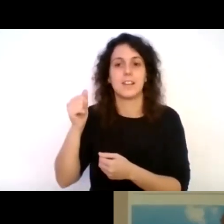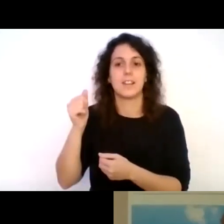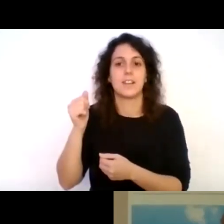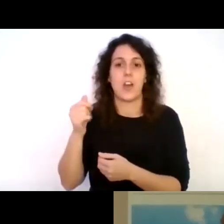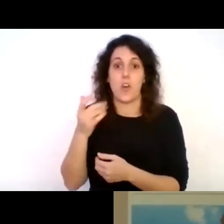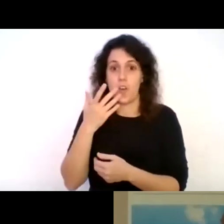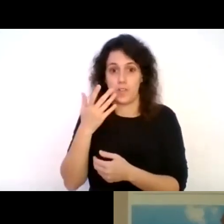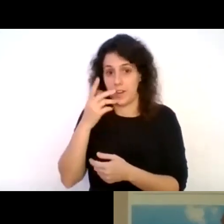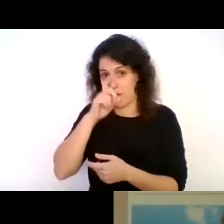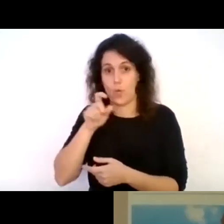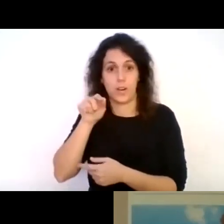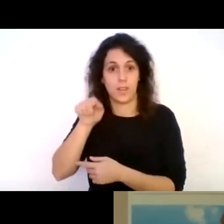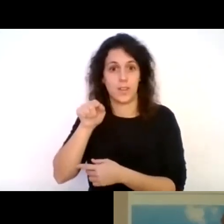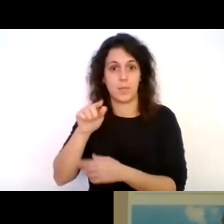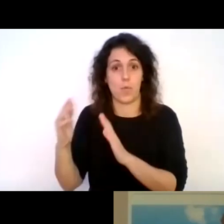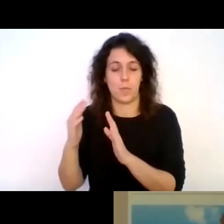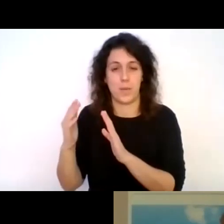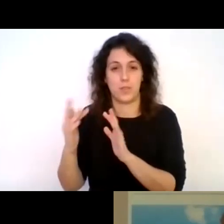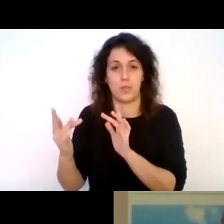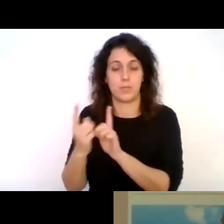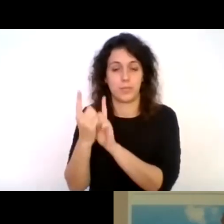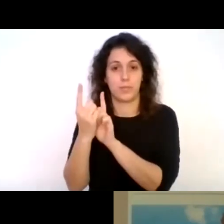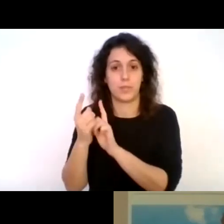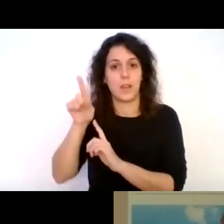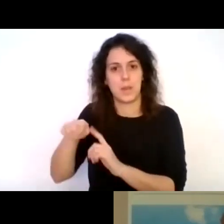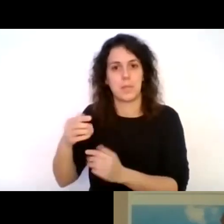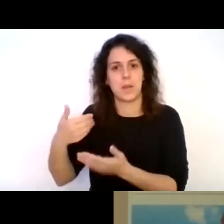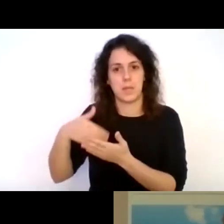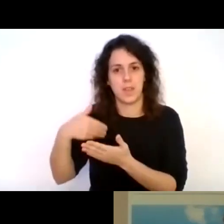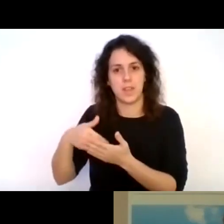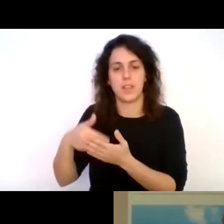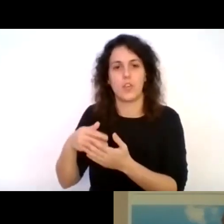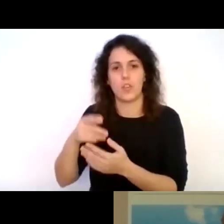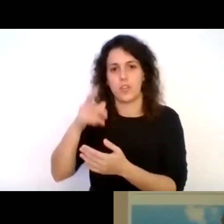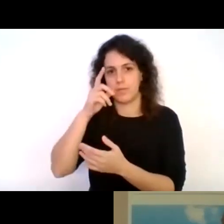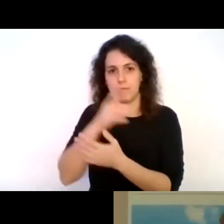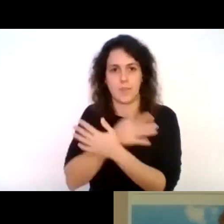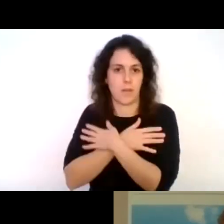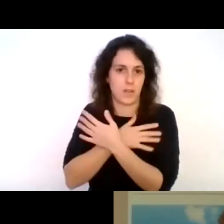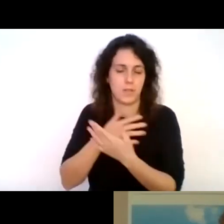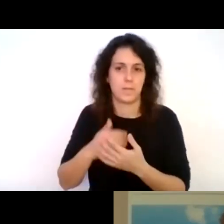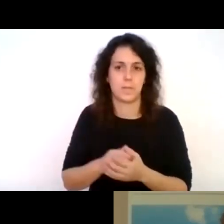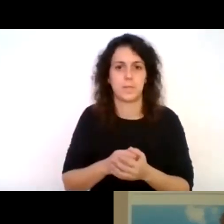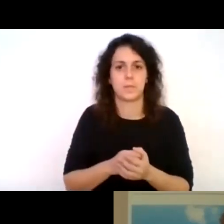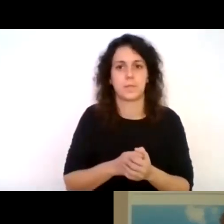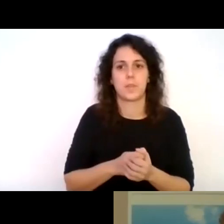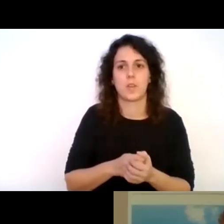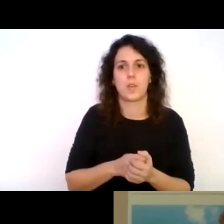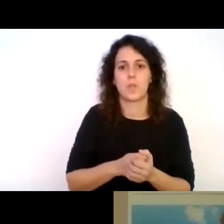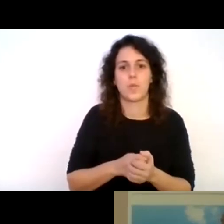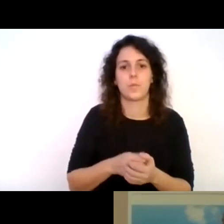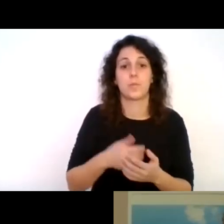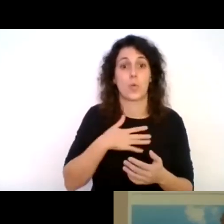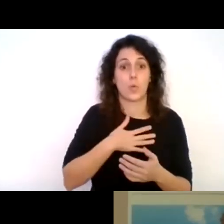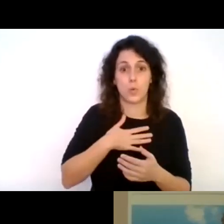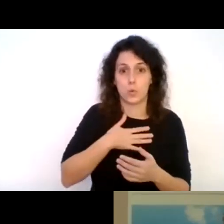época de la azoría. Y también me ha pedido que te dea un gran recuerdo. Gracias. Un saludo a todos. compartir también